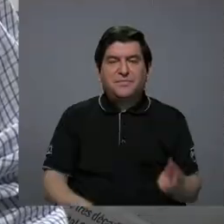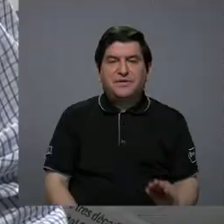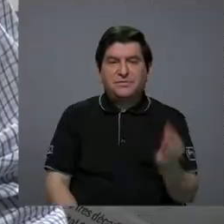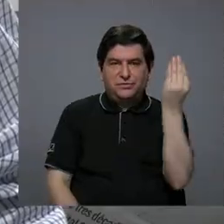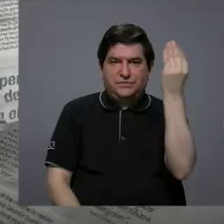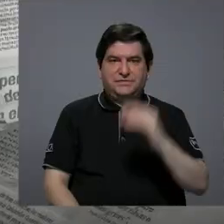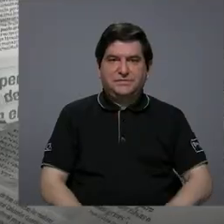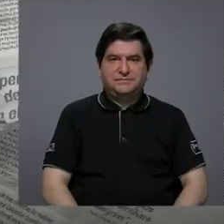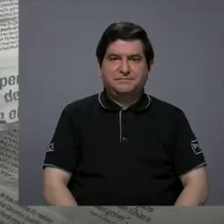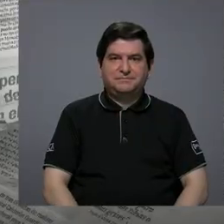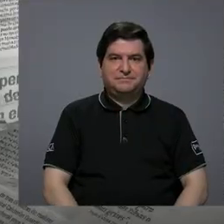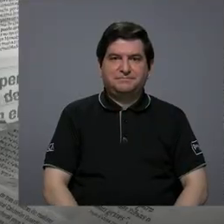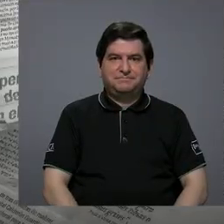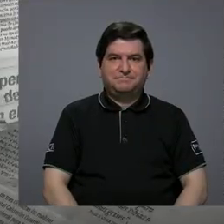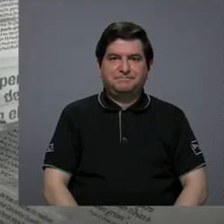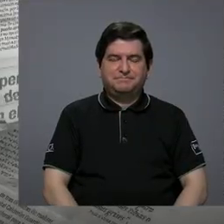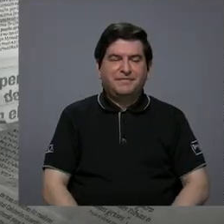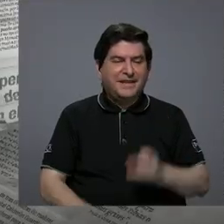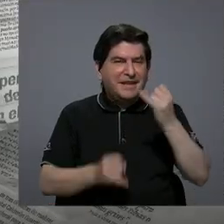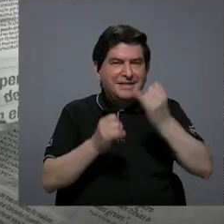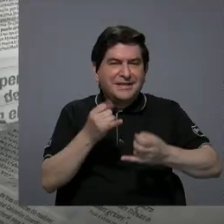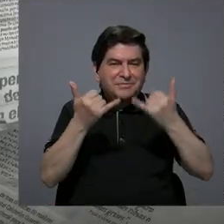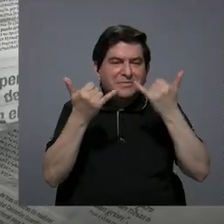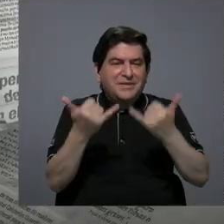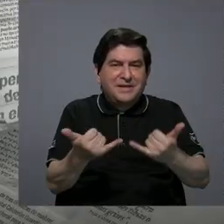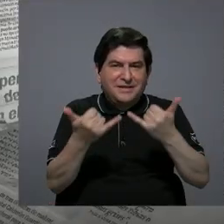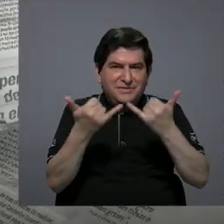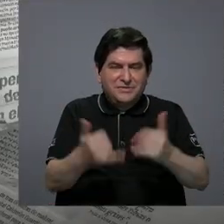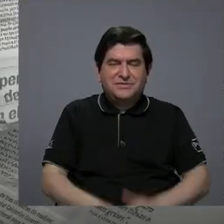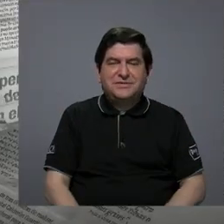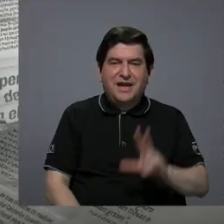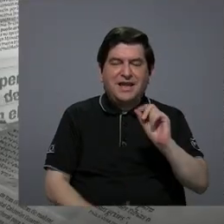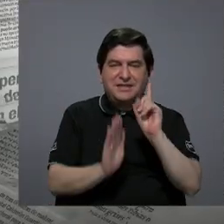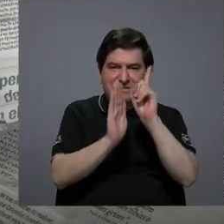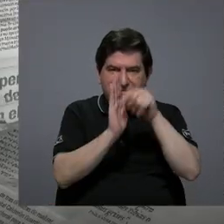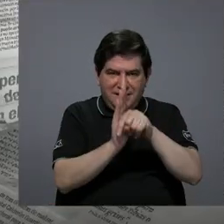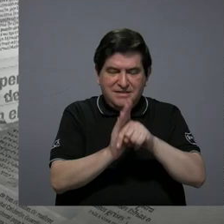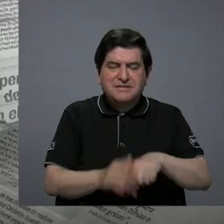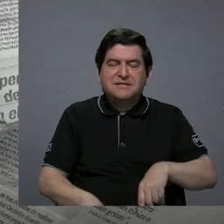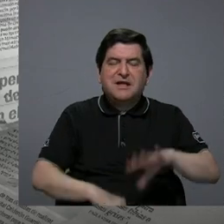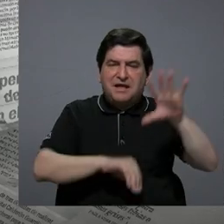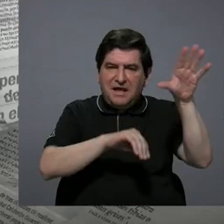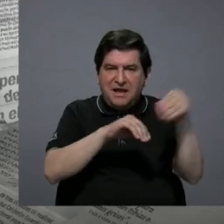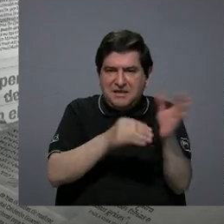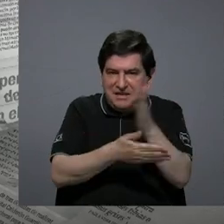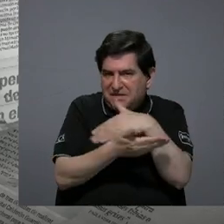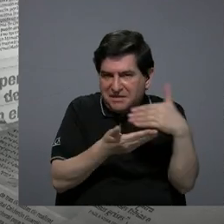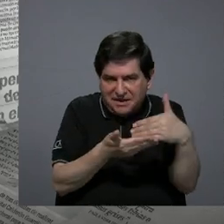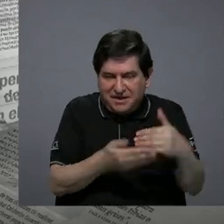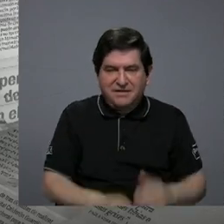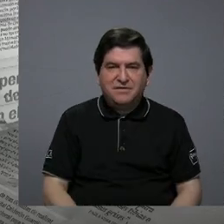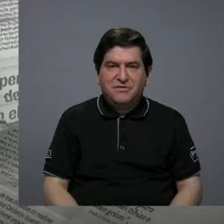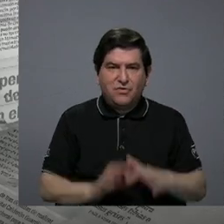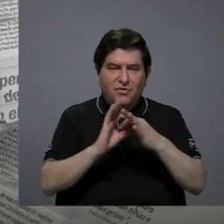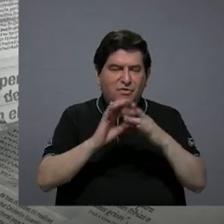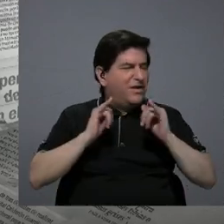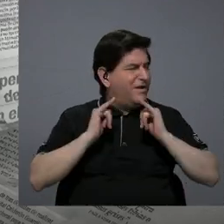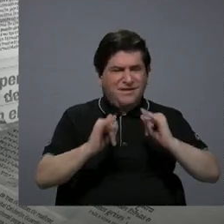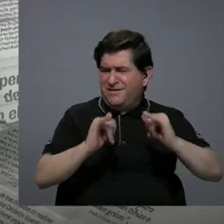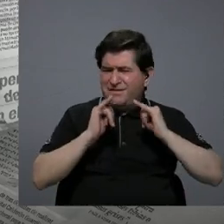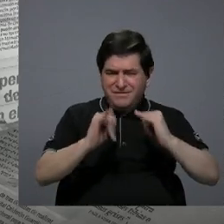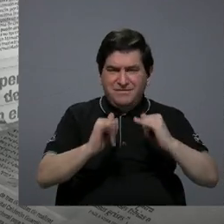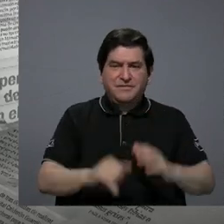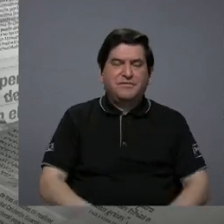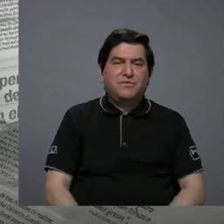jóvenes y bueno ya prácticamente con eso 30 segundos de algo más que usted quiera agregar en cuanto a desigualdad